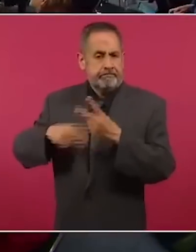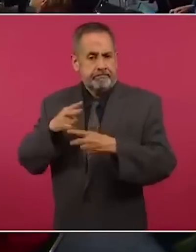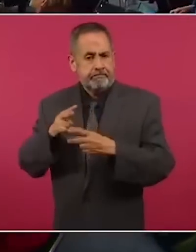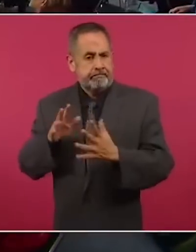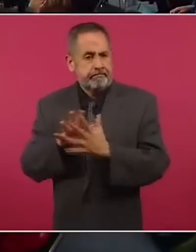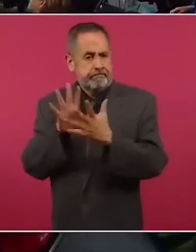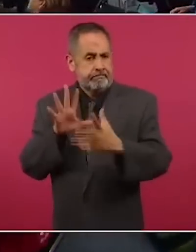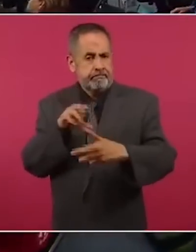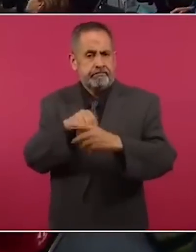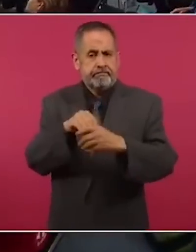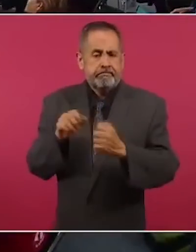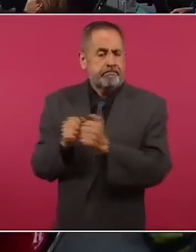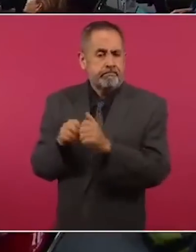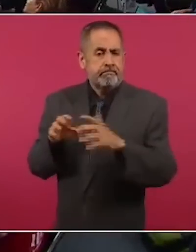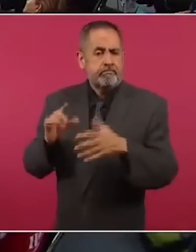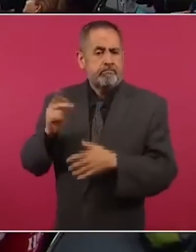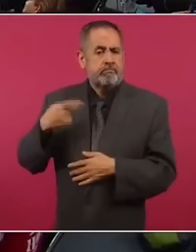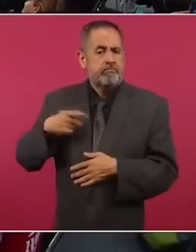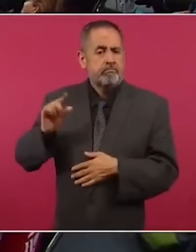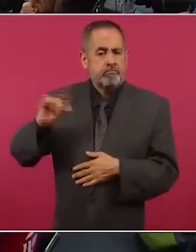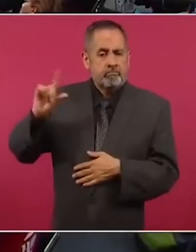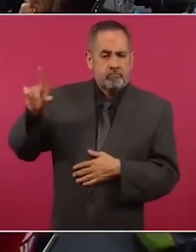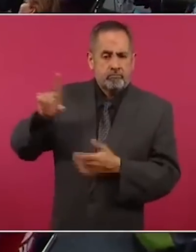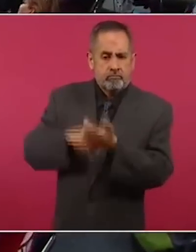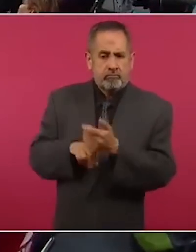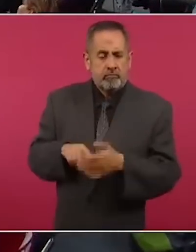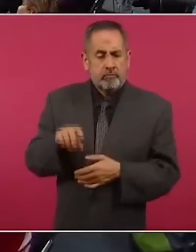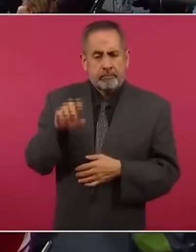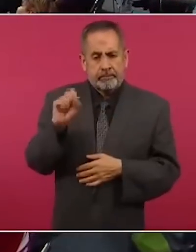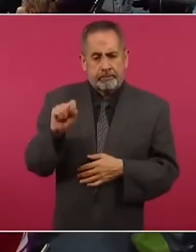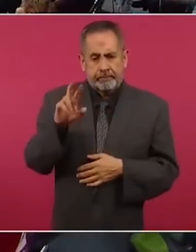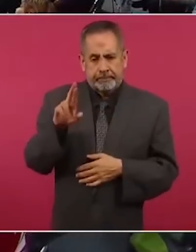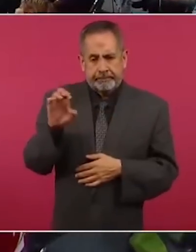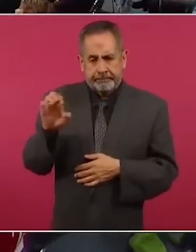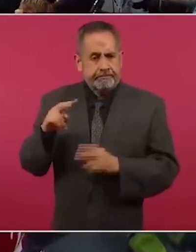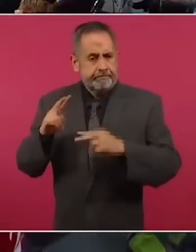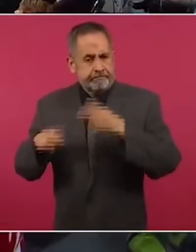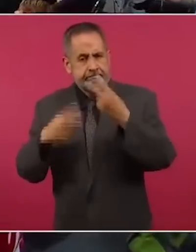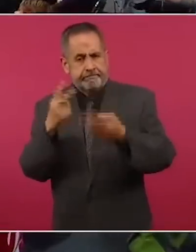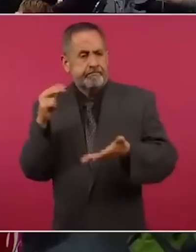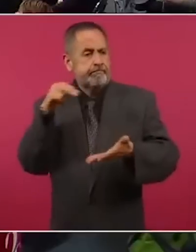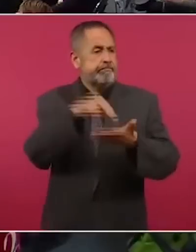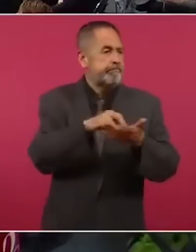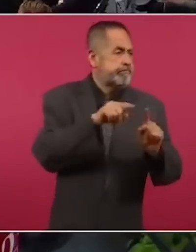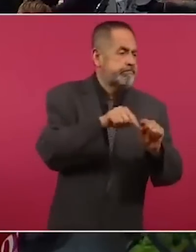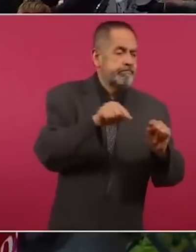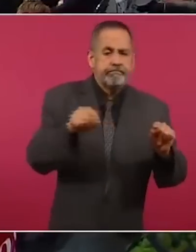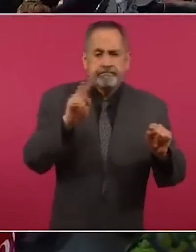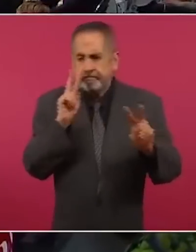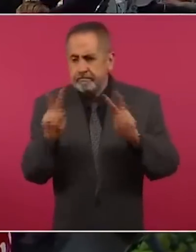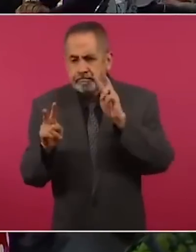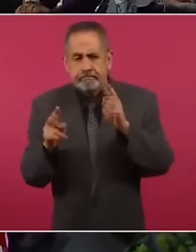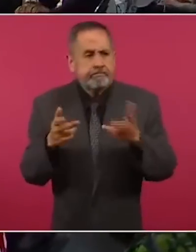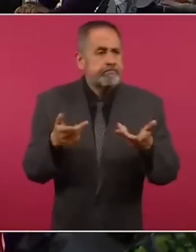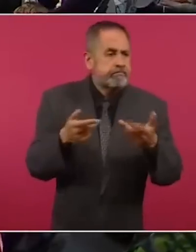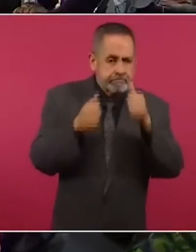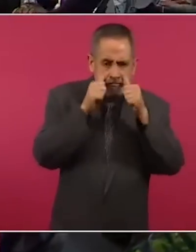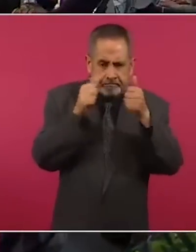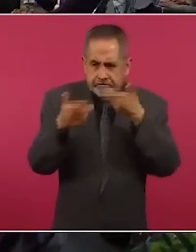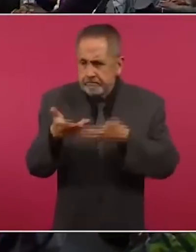servidores públicos de la Secretaría de Relaciones Exteriores, están atendiendo